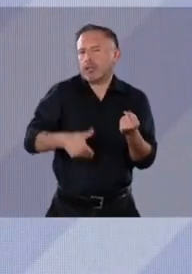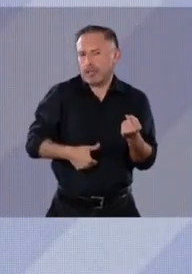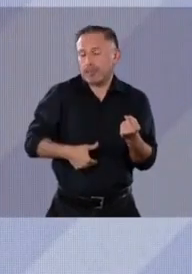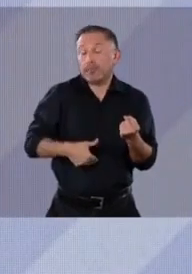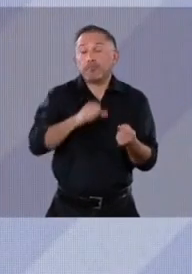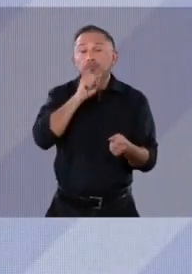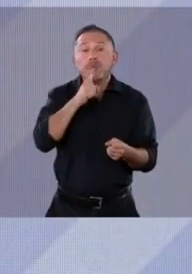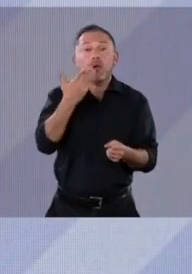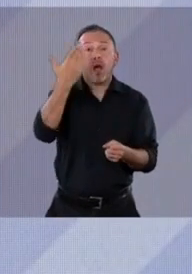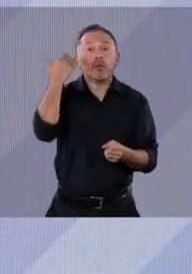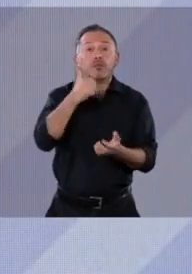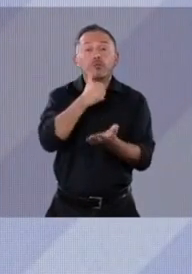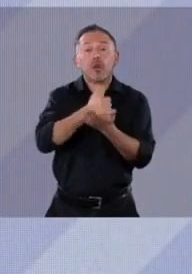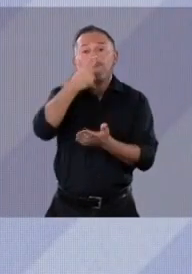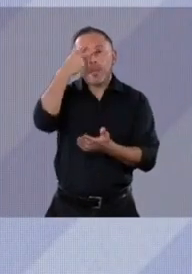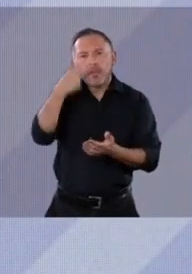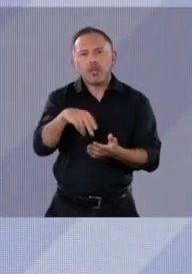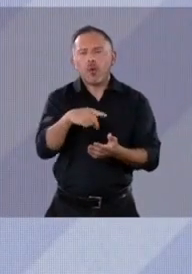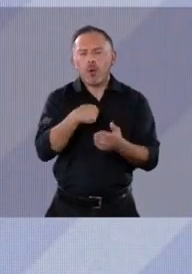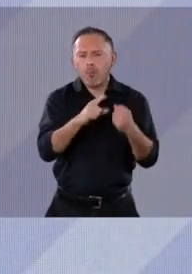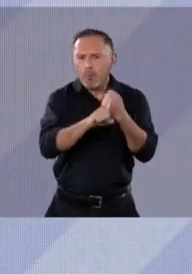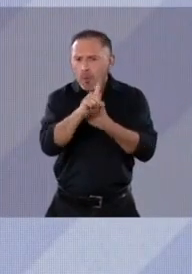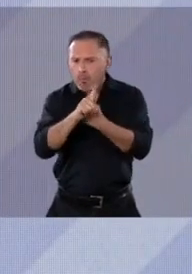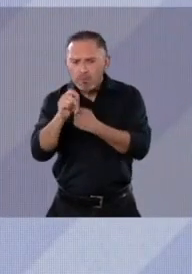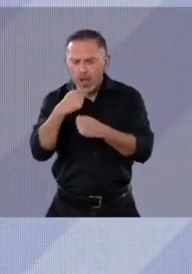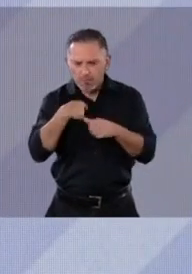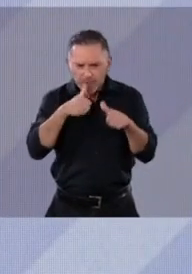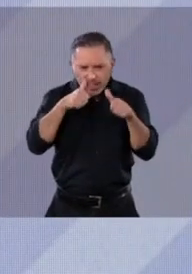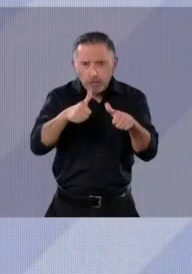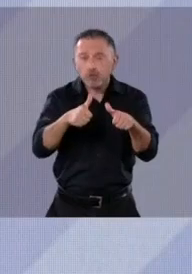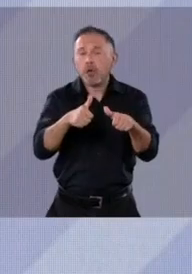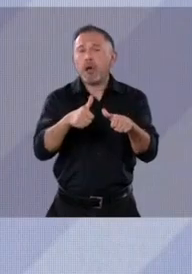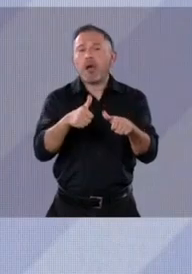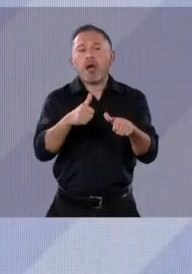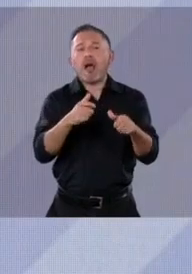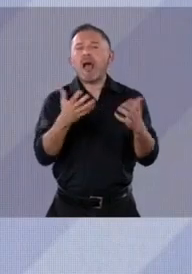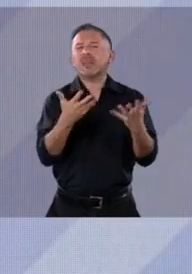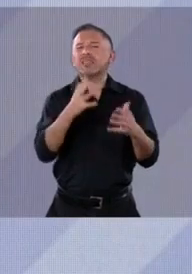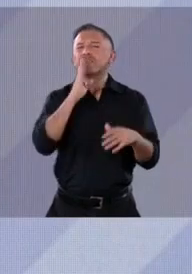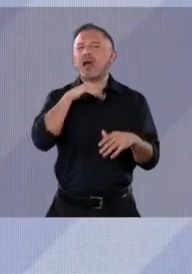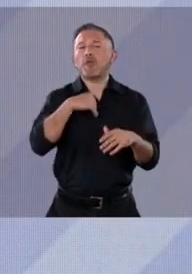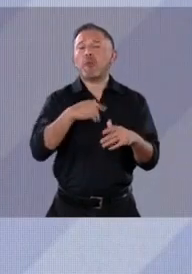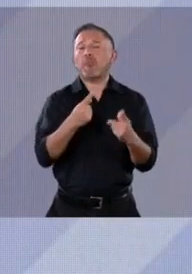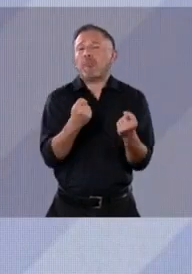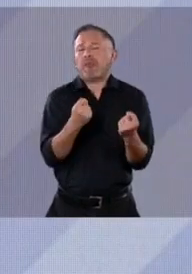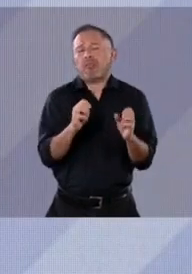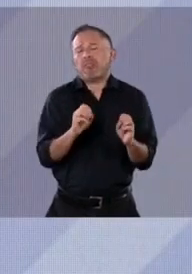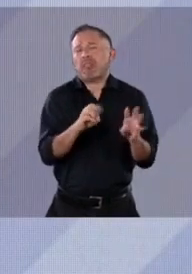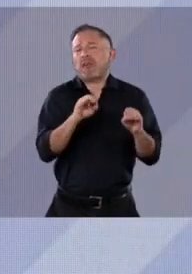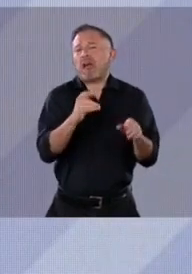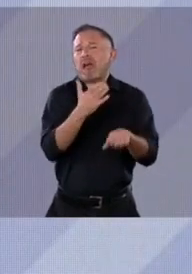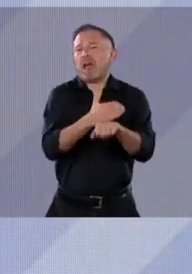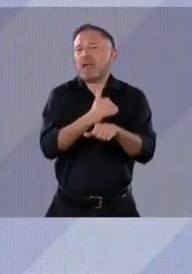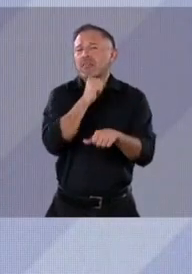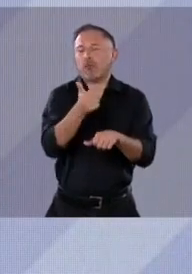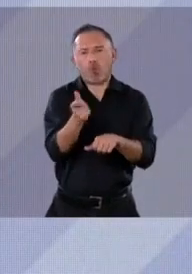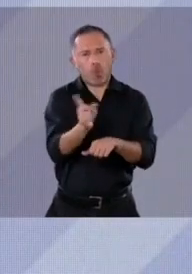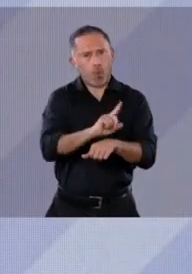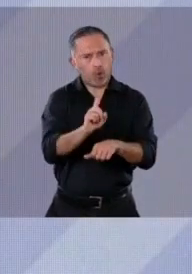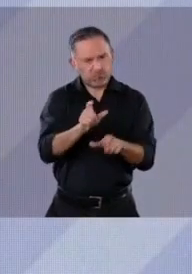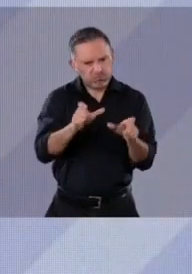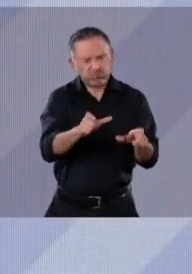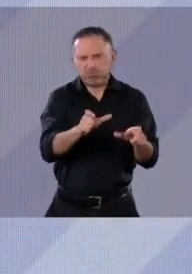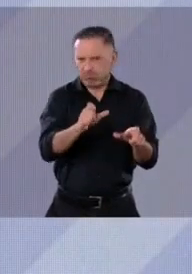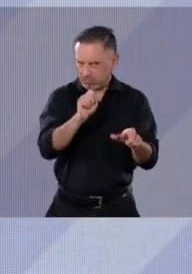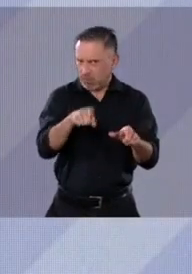a las causas y cero impunidad. ¿Cómo lo vamos a seguir haciendo en el país? Son los mismos cuatro ejes. Vamos a hablar de